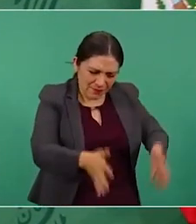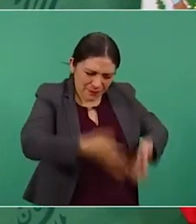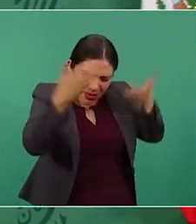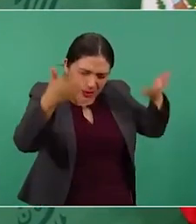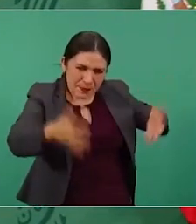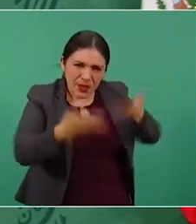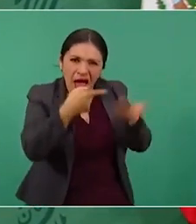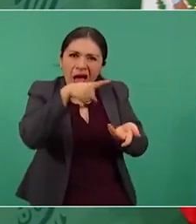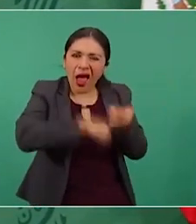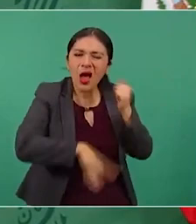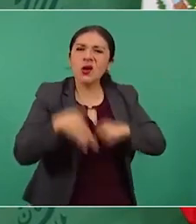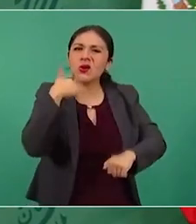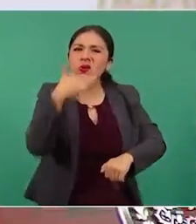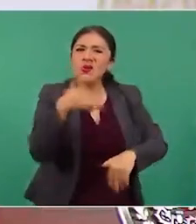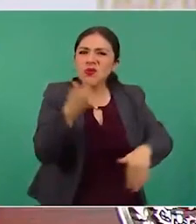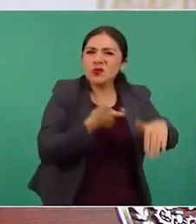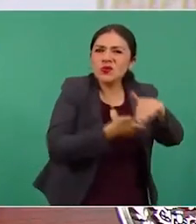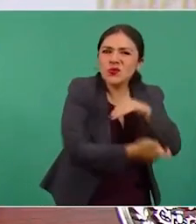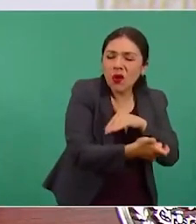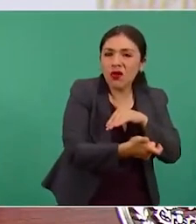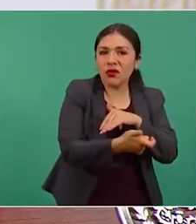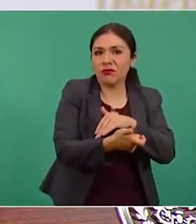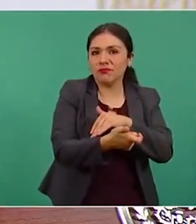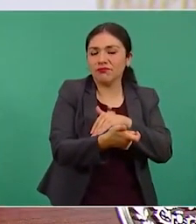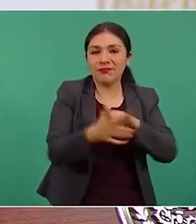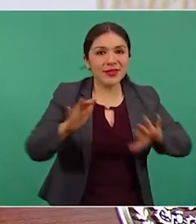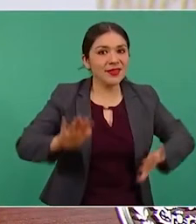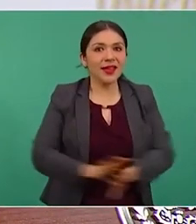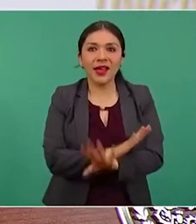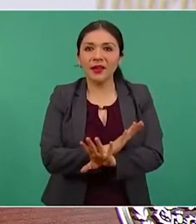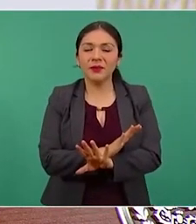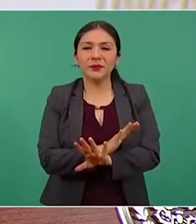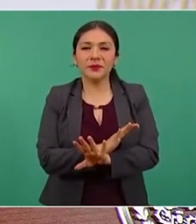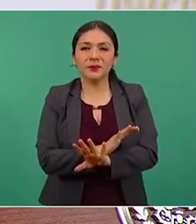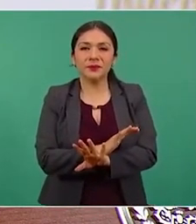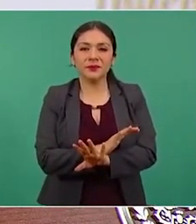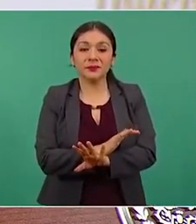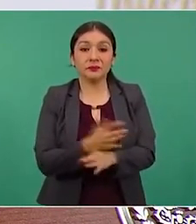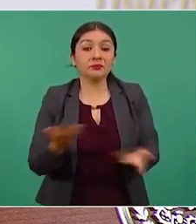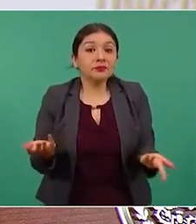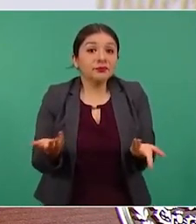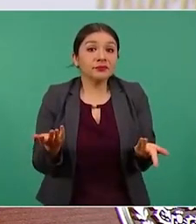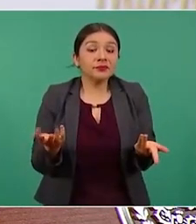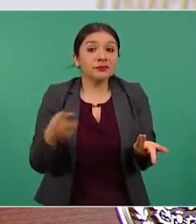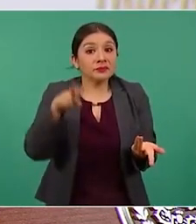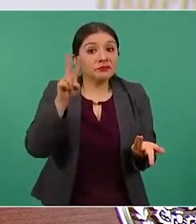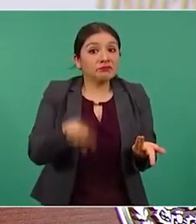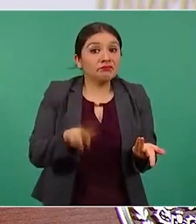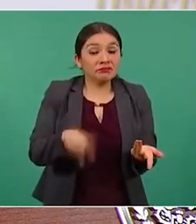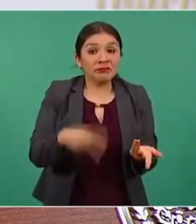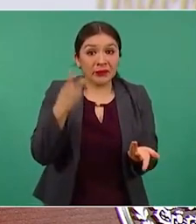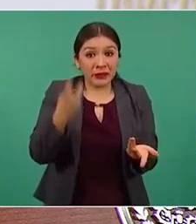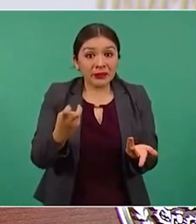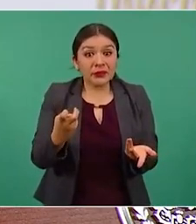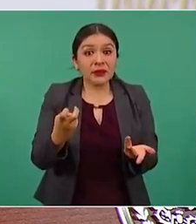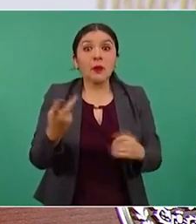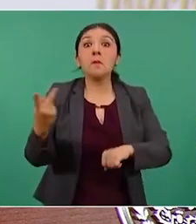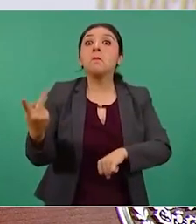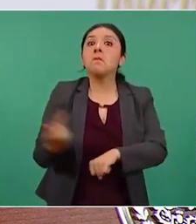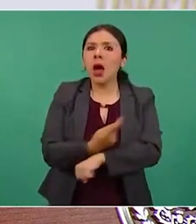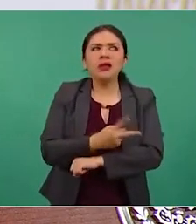régimen de corrupción y realmente no ha pasado